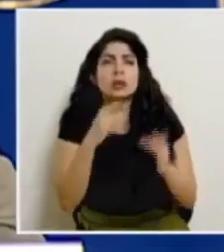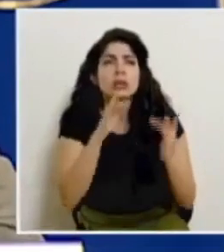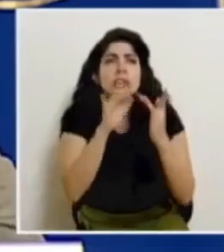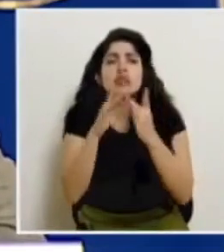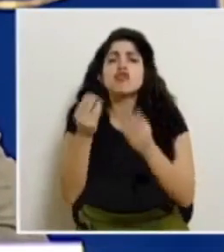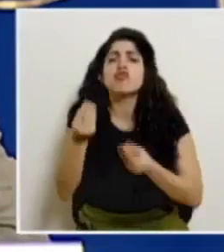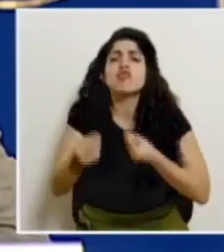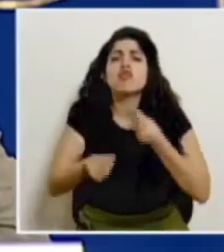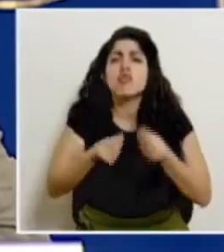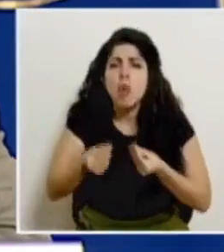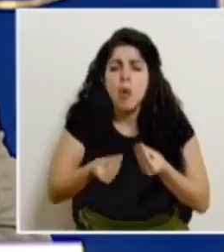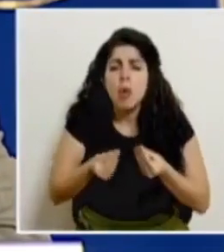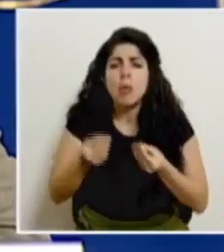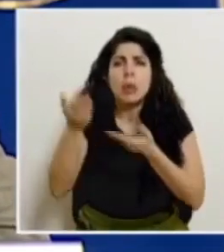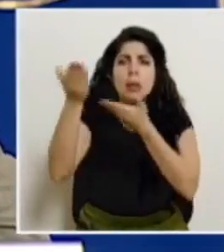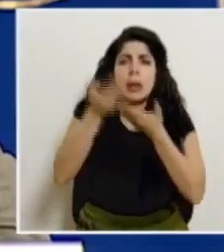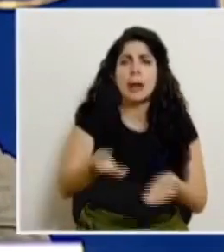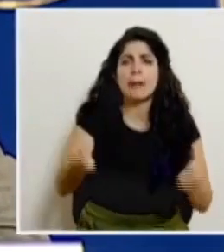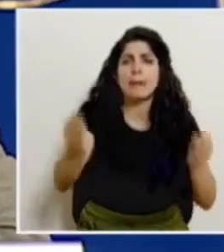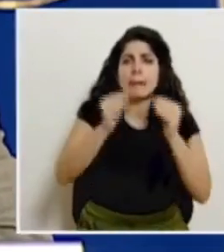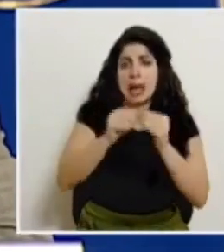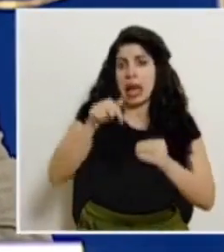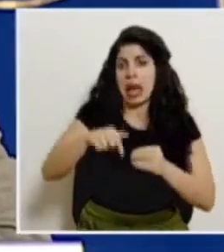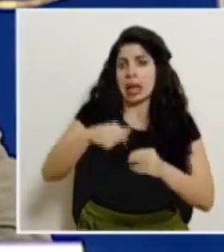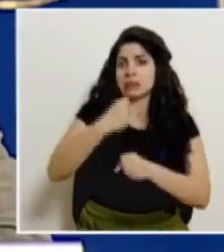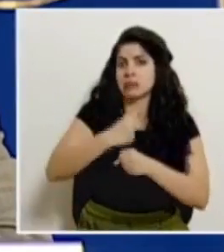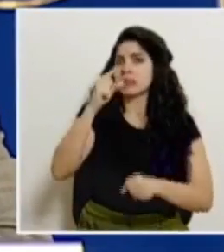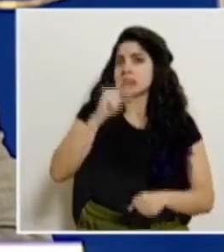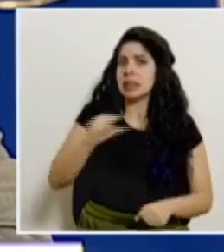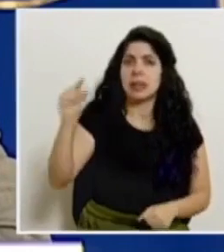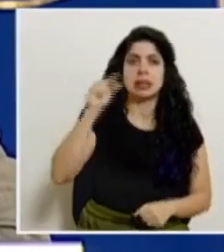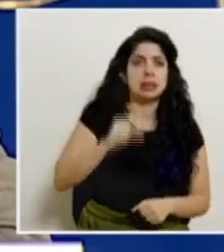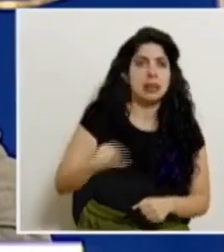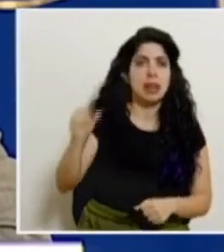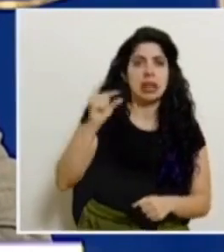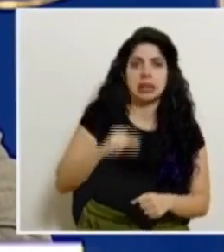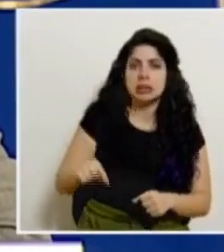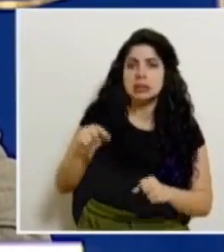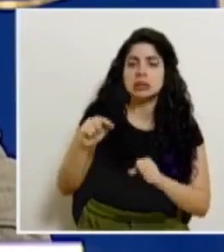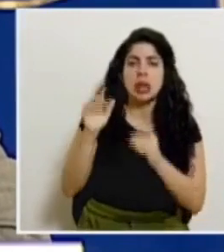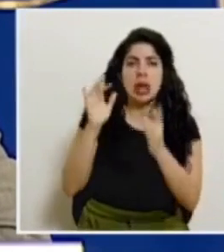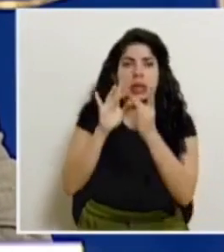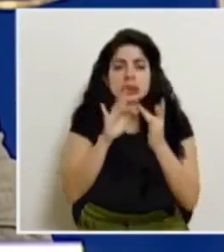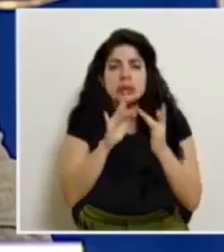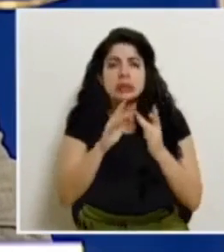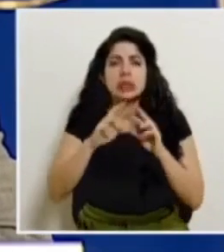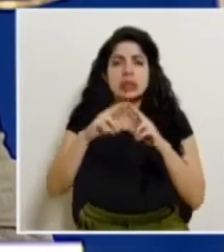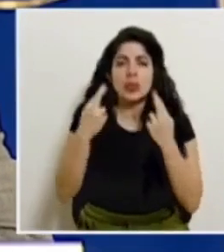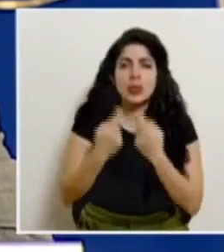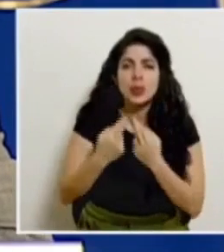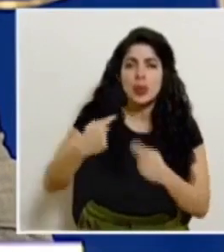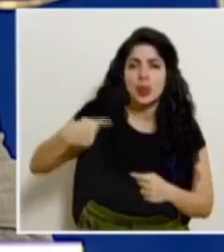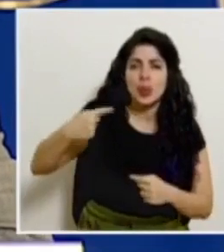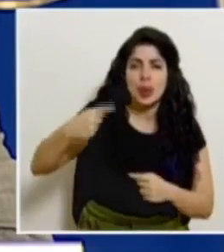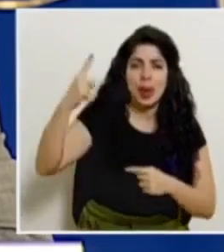incorporar más recursos? Eso es una tarea semanal en sesiones de seguimiento que hacemos con las farmacéuticas.